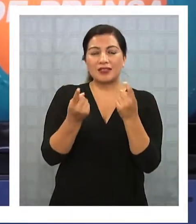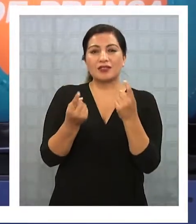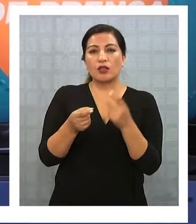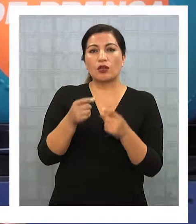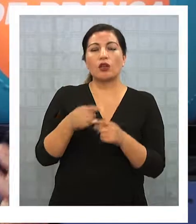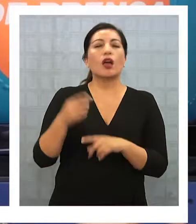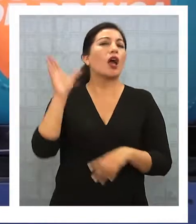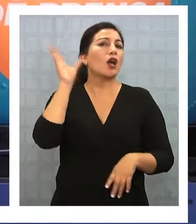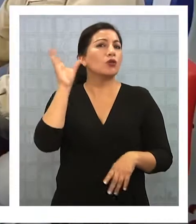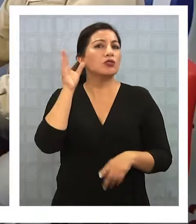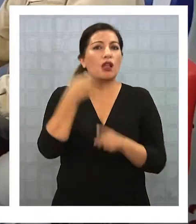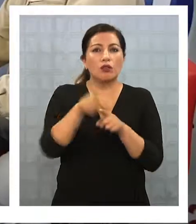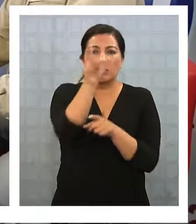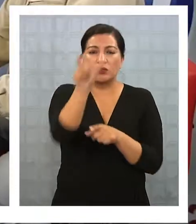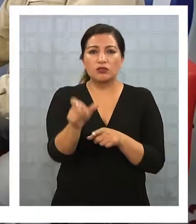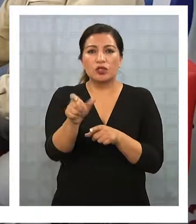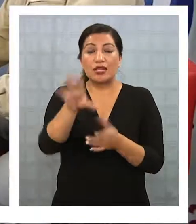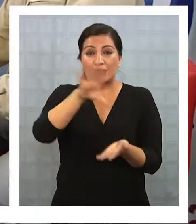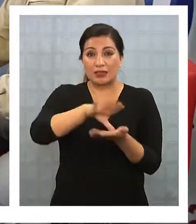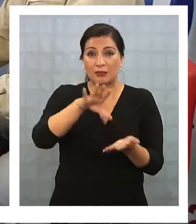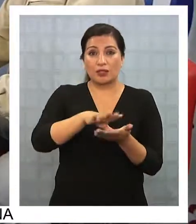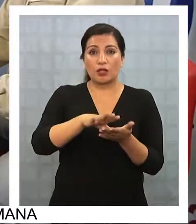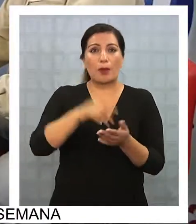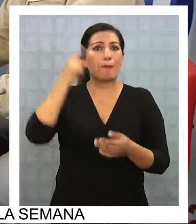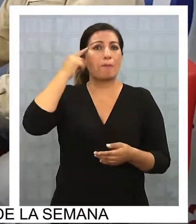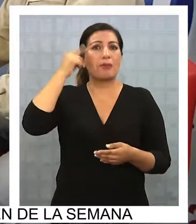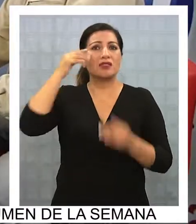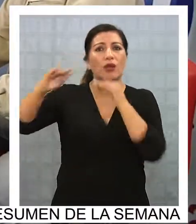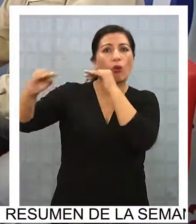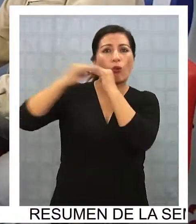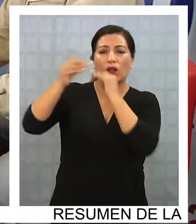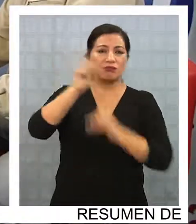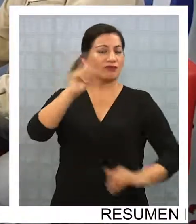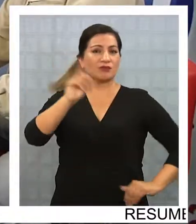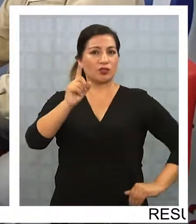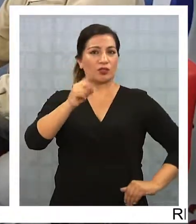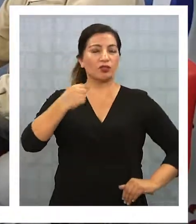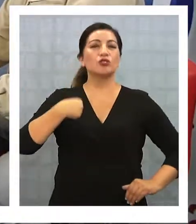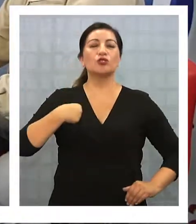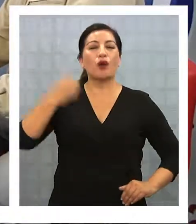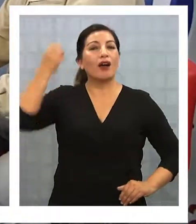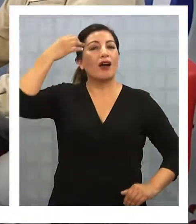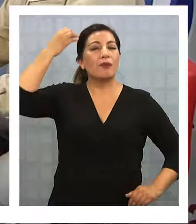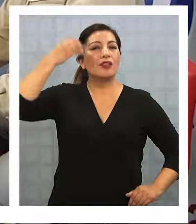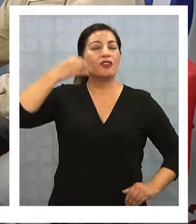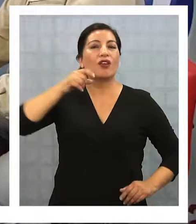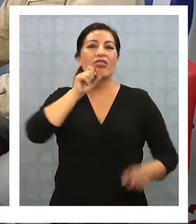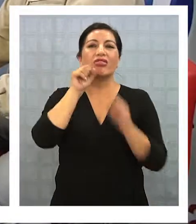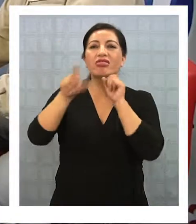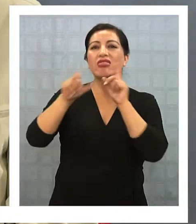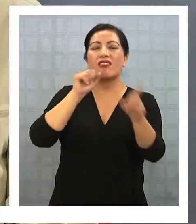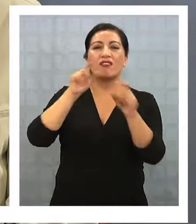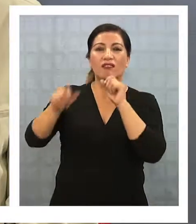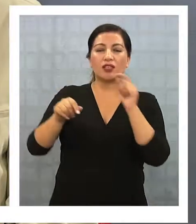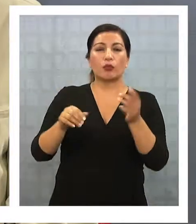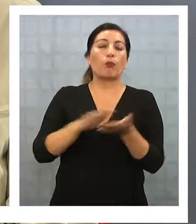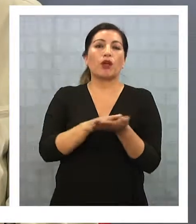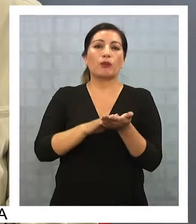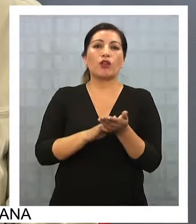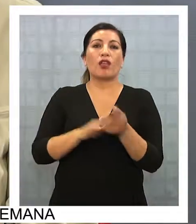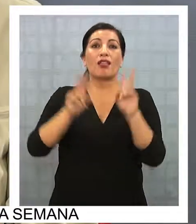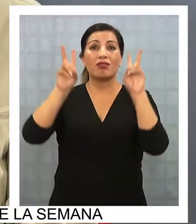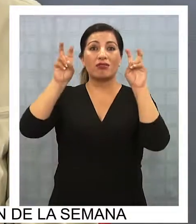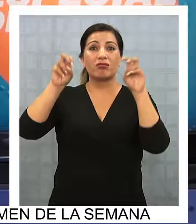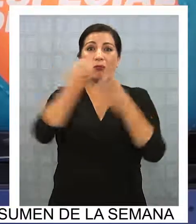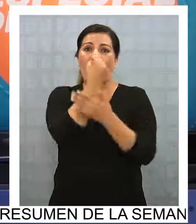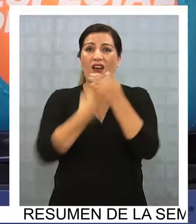necesario escuchar al otro porque en este país tenemos gente que no piensa lo mismo que yo yo he aprendido eso incluso en el debate de temas como Valórico la interrupción